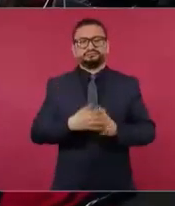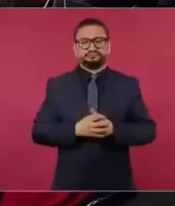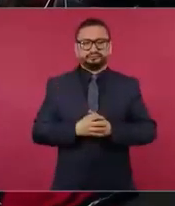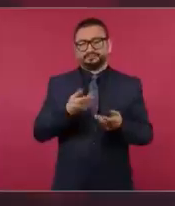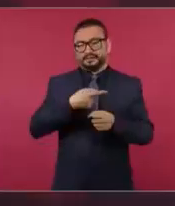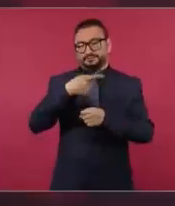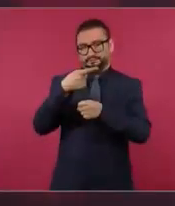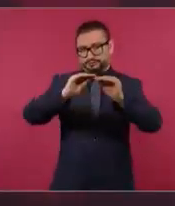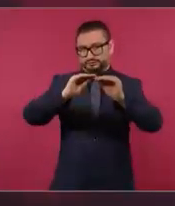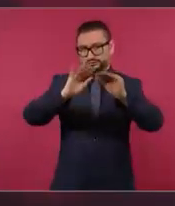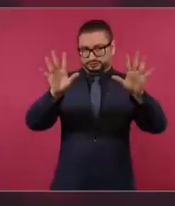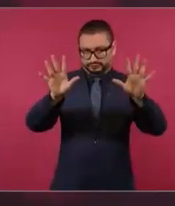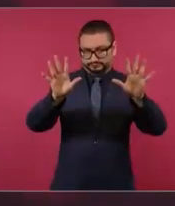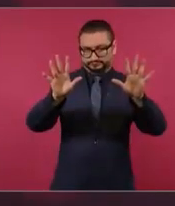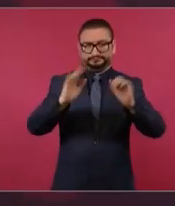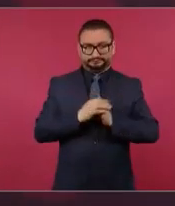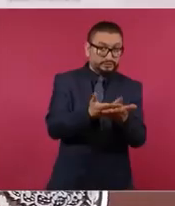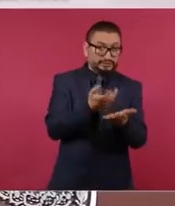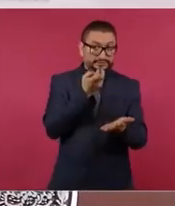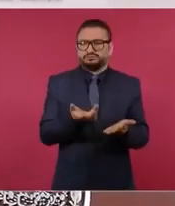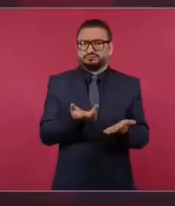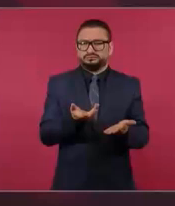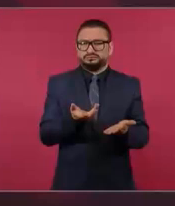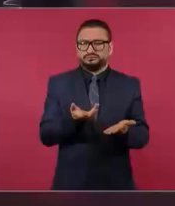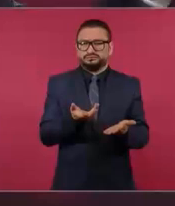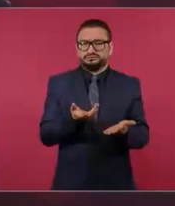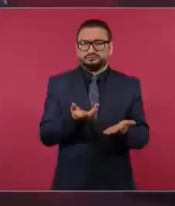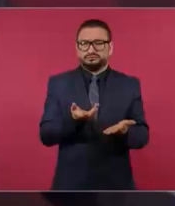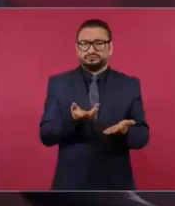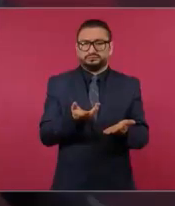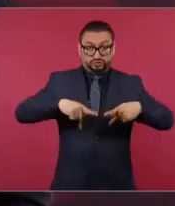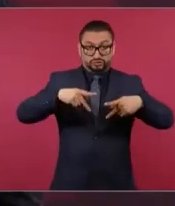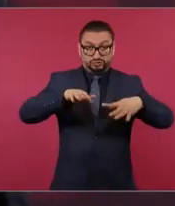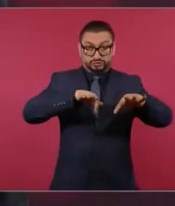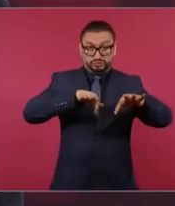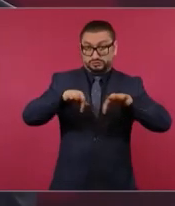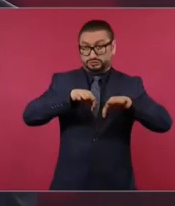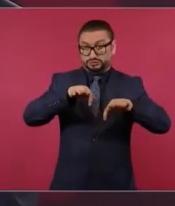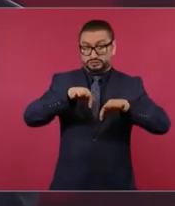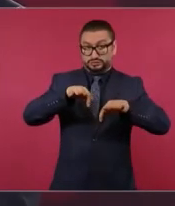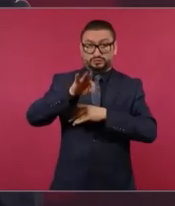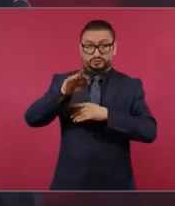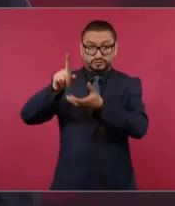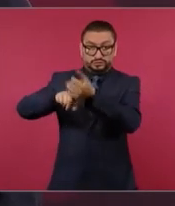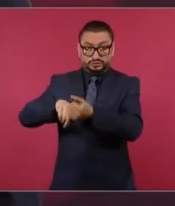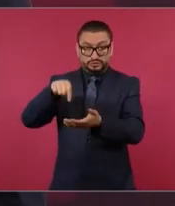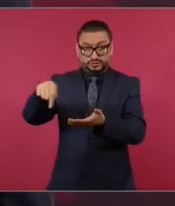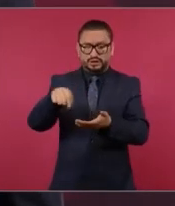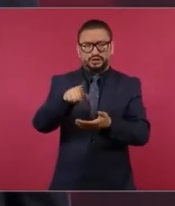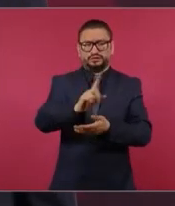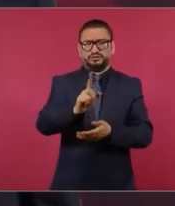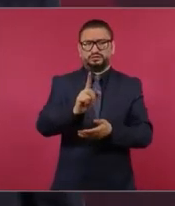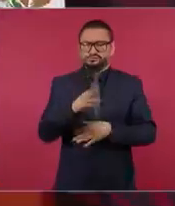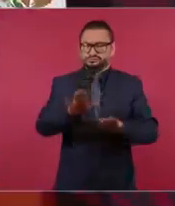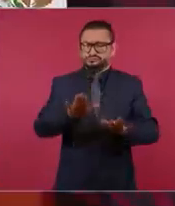Bueno, primero aclarar que la reforma no incluye a los trabajadores del Poder Judicial. Ellos no tienen